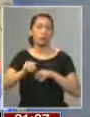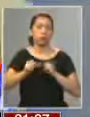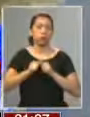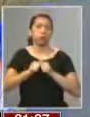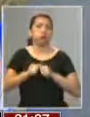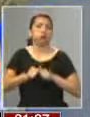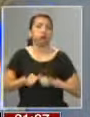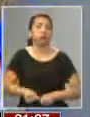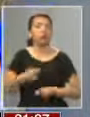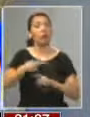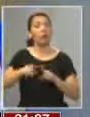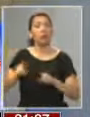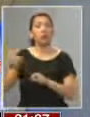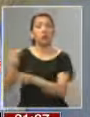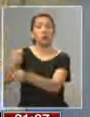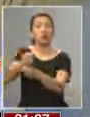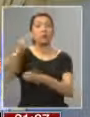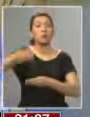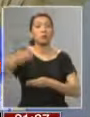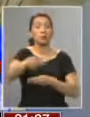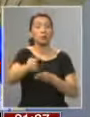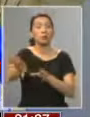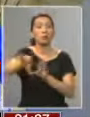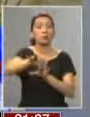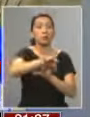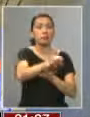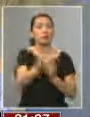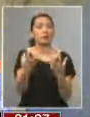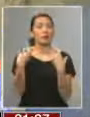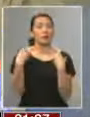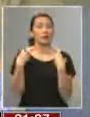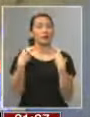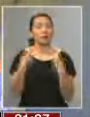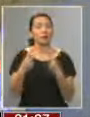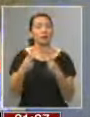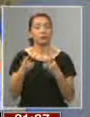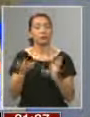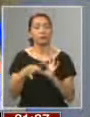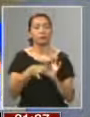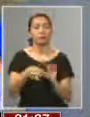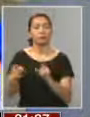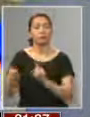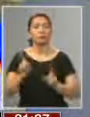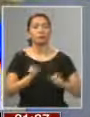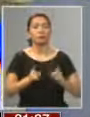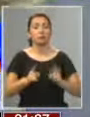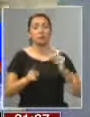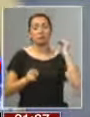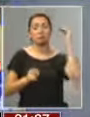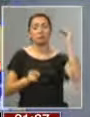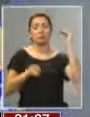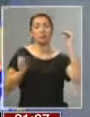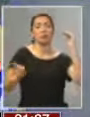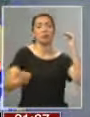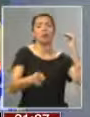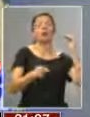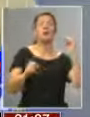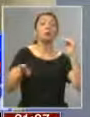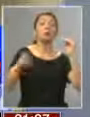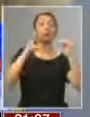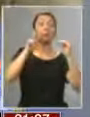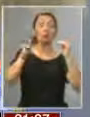delegados que trabajan en los municipios o trabajan en el gobierno, y manejados por señores feudales, eligen